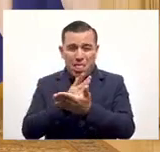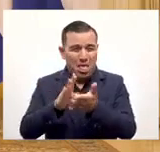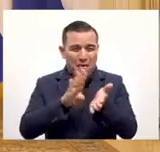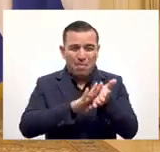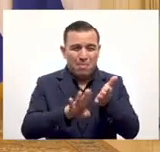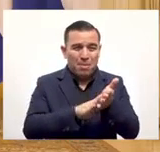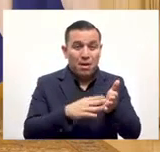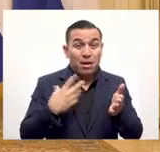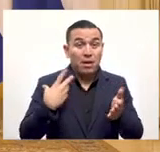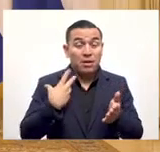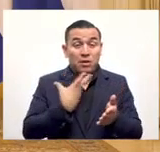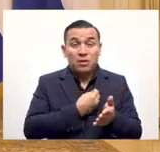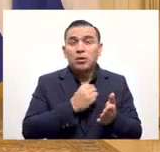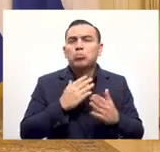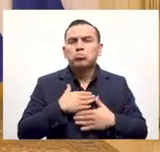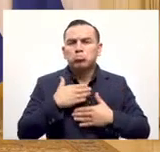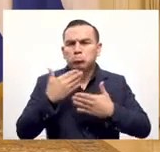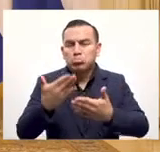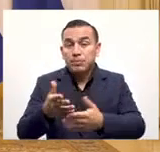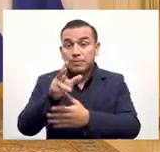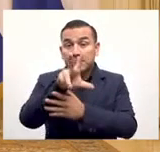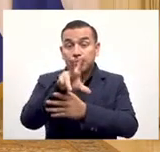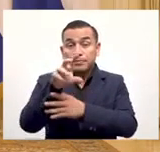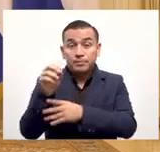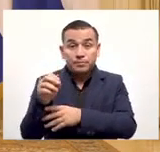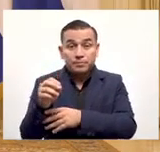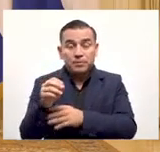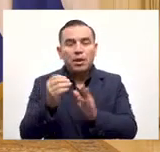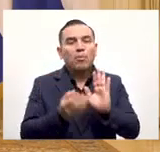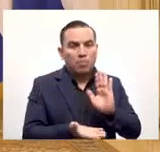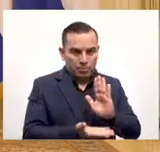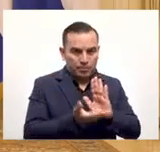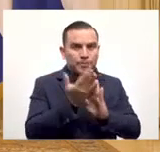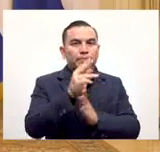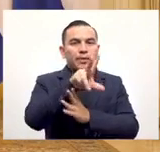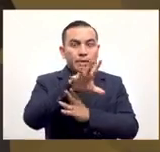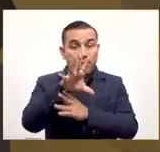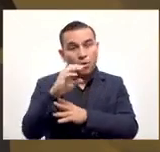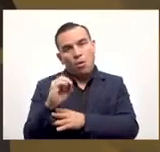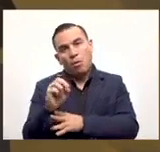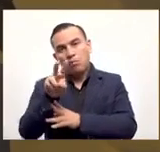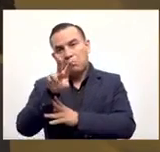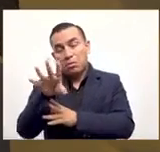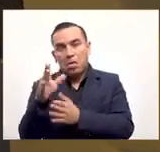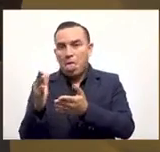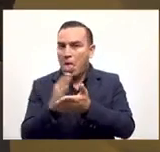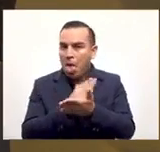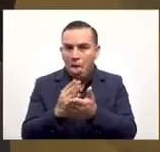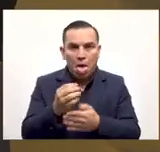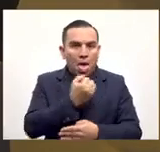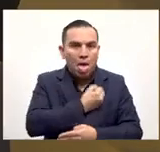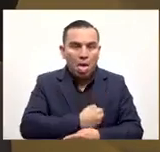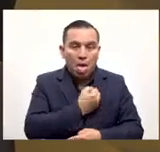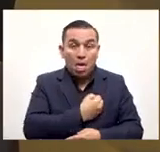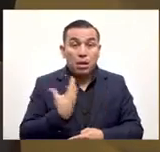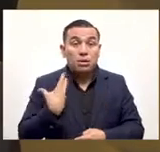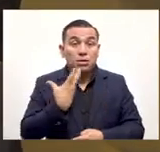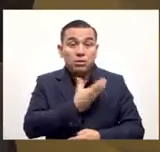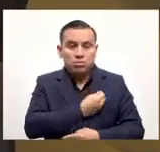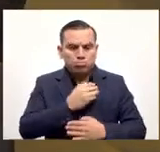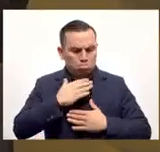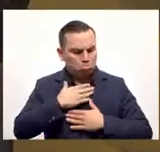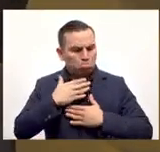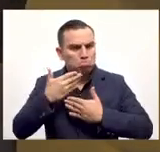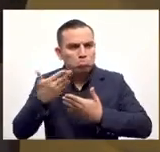pagado nada, entonces si sube a 35, pues qué bueno, y si baja a 25, pues qué mal, pero no está afectando a nadie porque nadie ha puesto 30 dólares de su